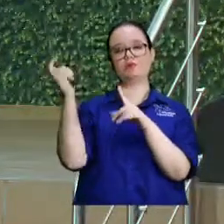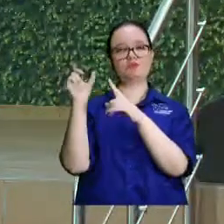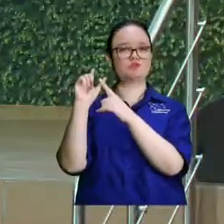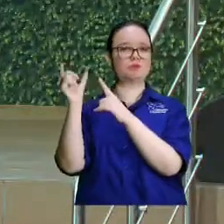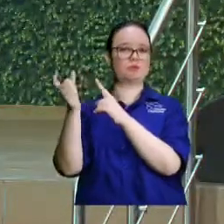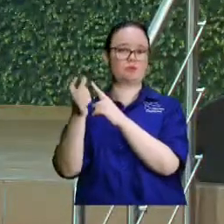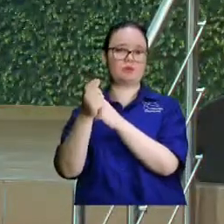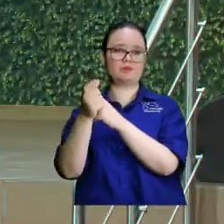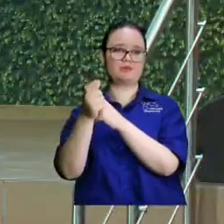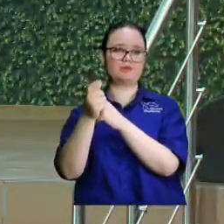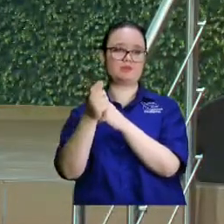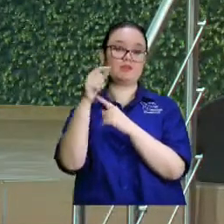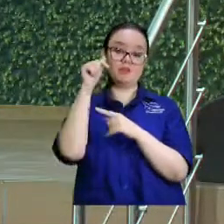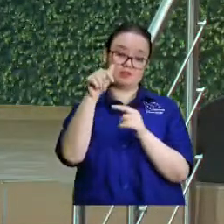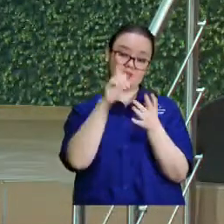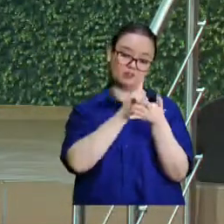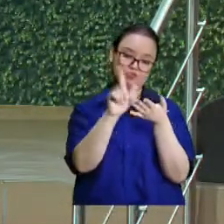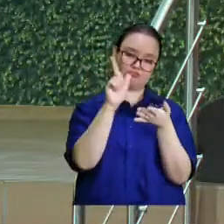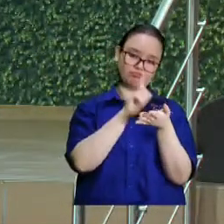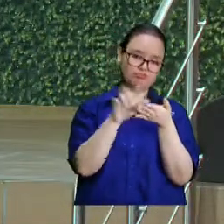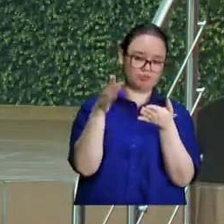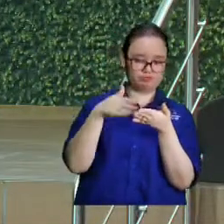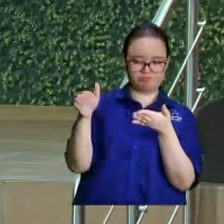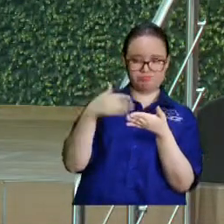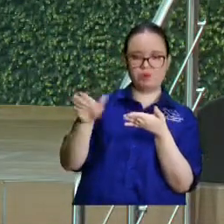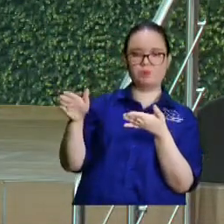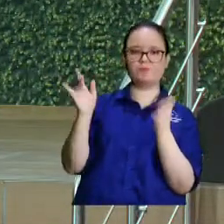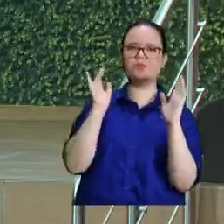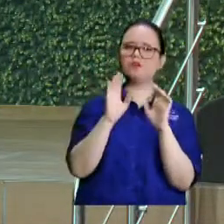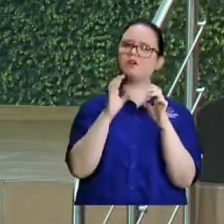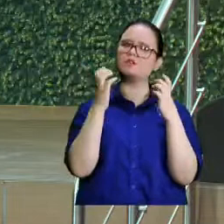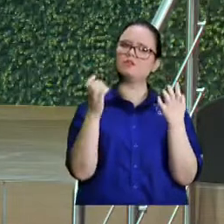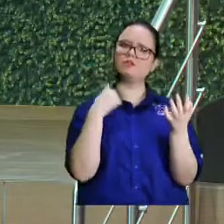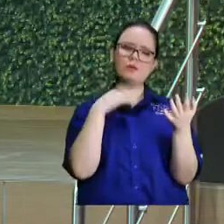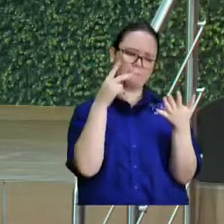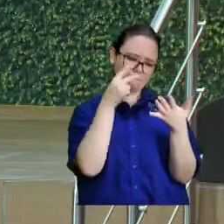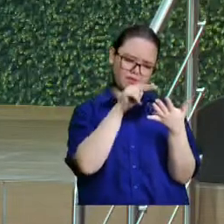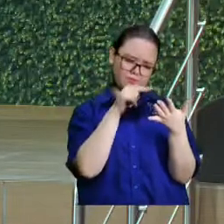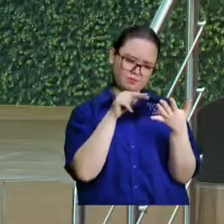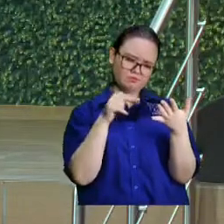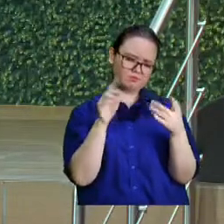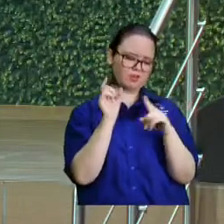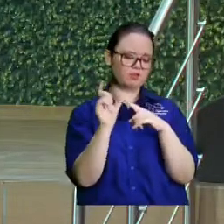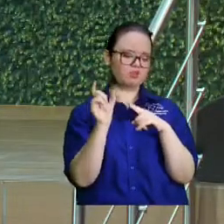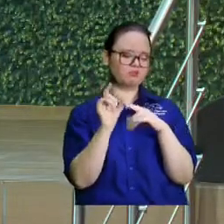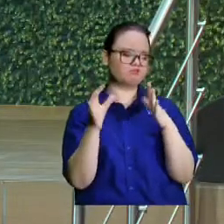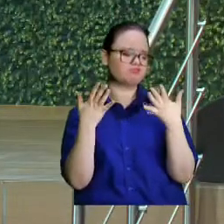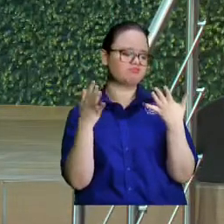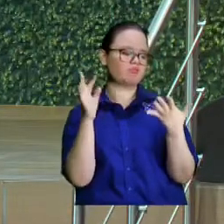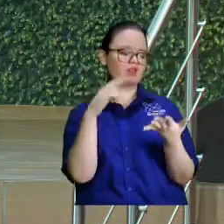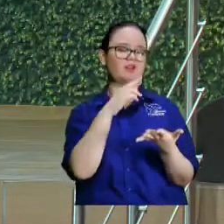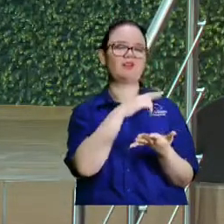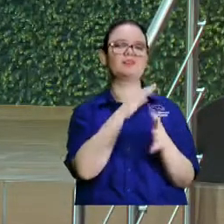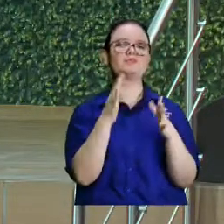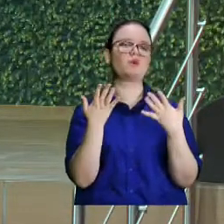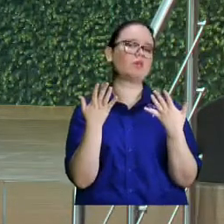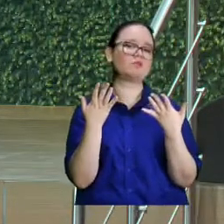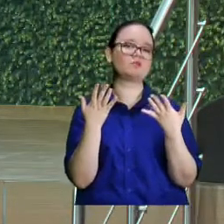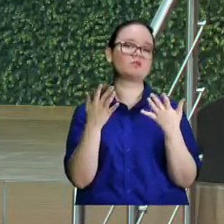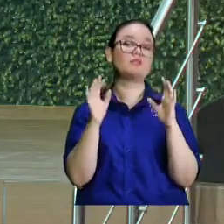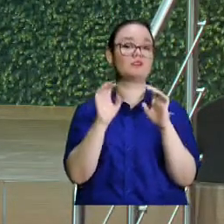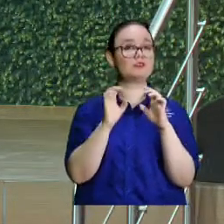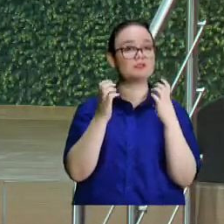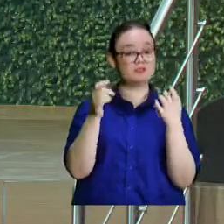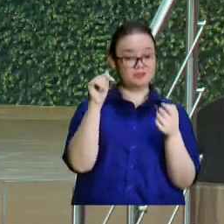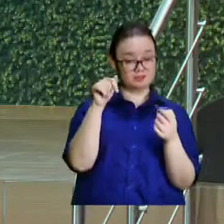De eso lo purificó. Entonces fui a la Biblia y empecé a buscar las cosas que son extranjeras o extrañas. Y de eso